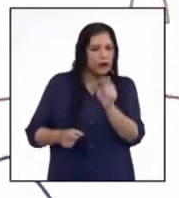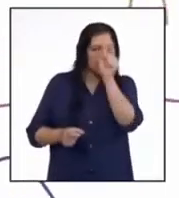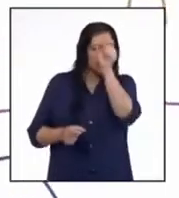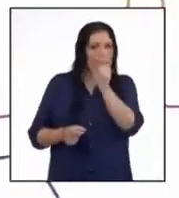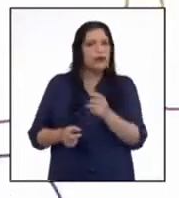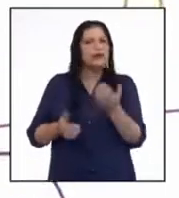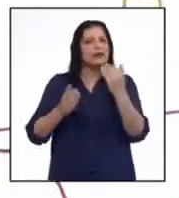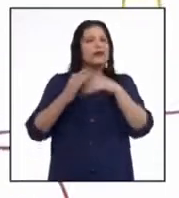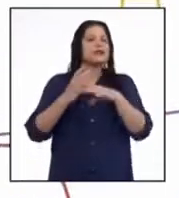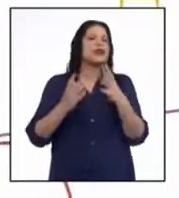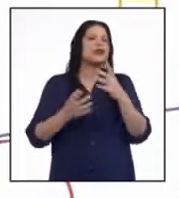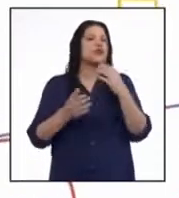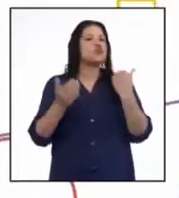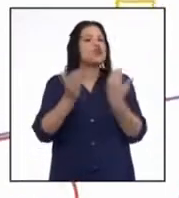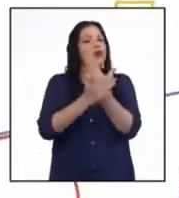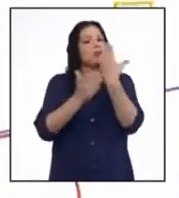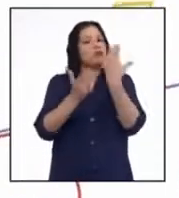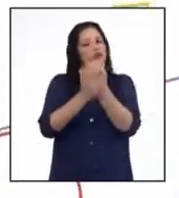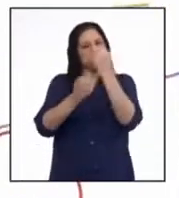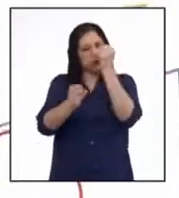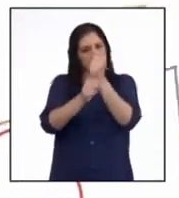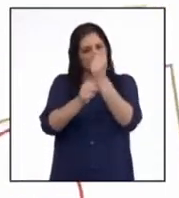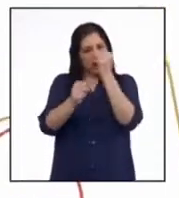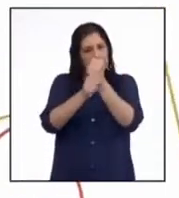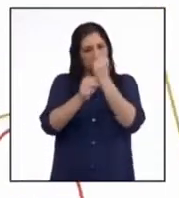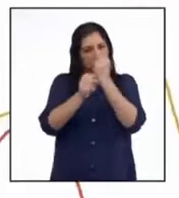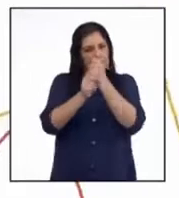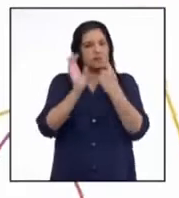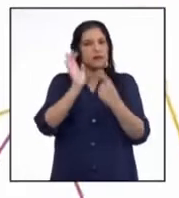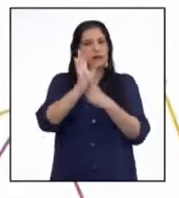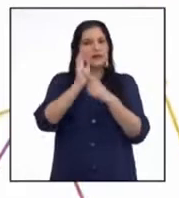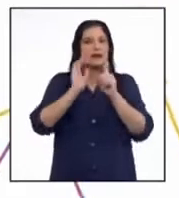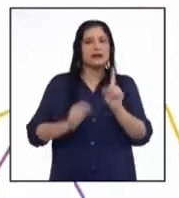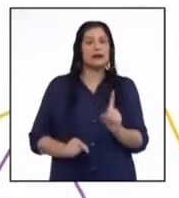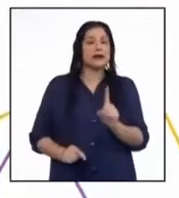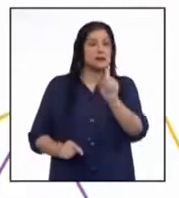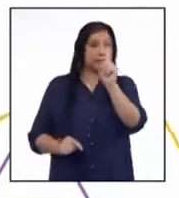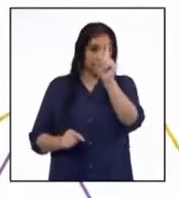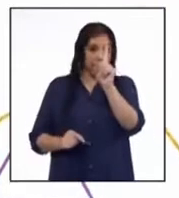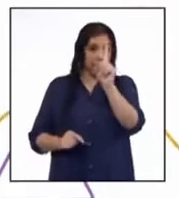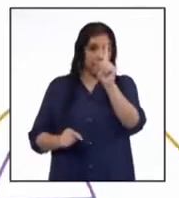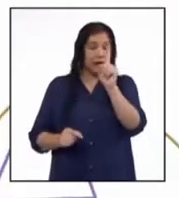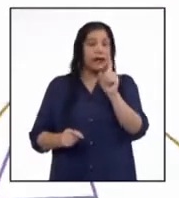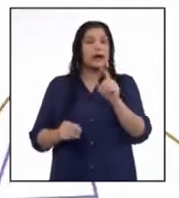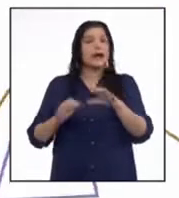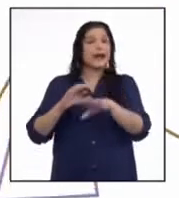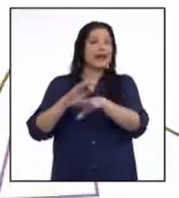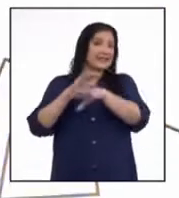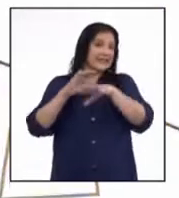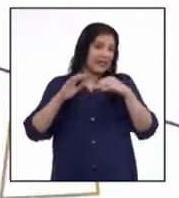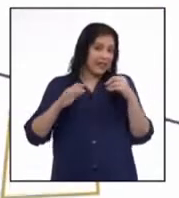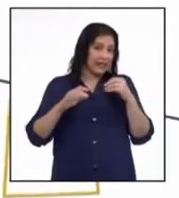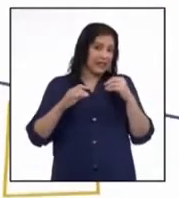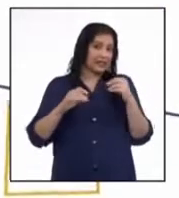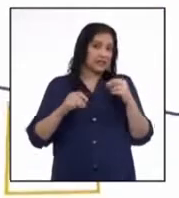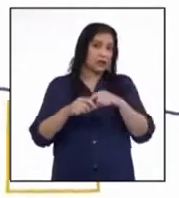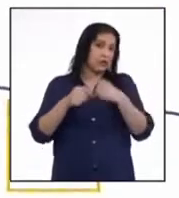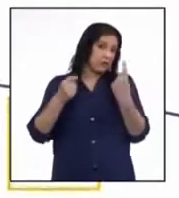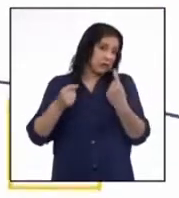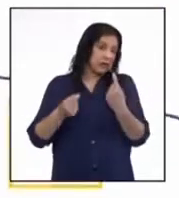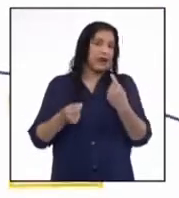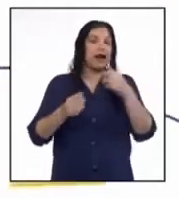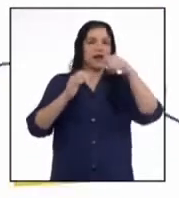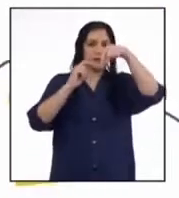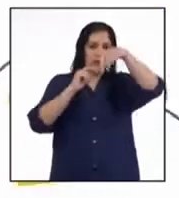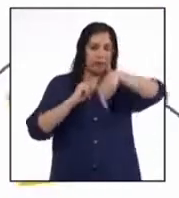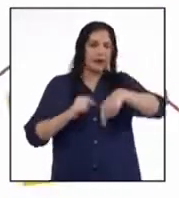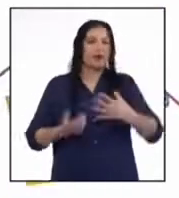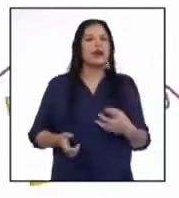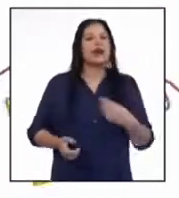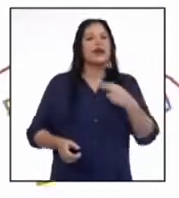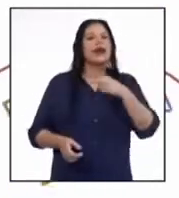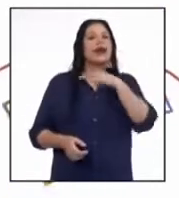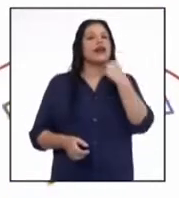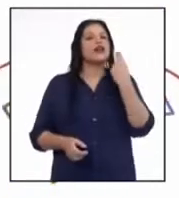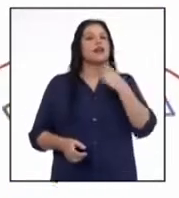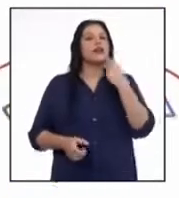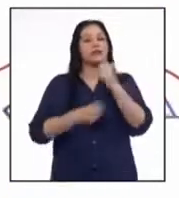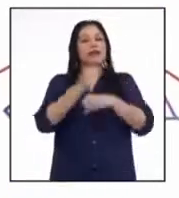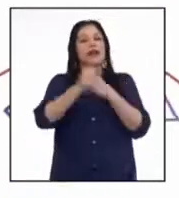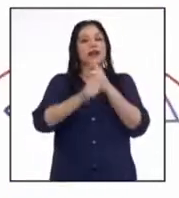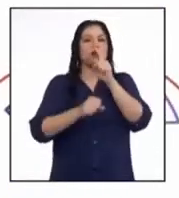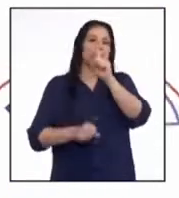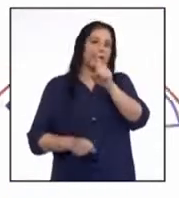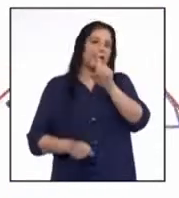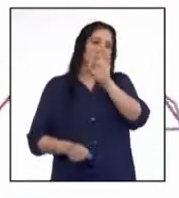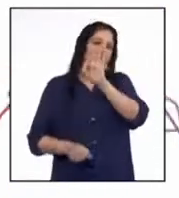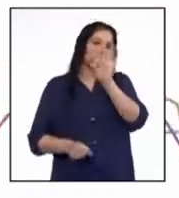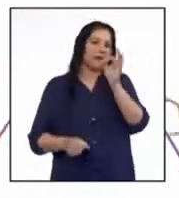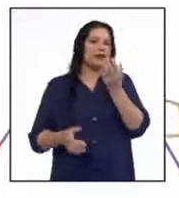entradas de nuevos trabajadores se presentan en las barras que apuntan hacia arriba, mientras que las salidas hacia abajo. Por ejemplo, en noviembre de 2019